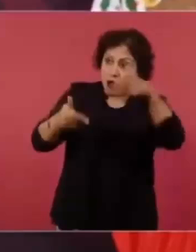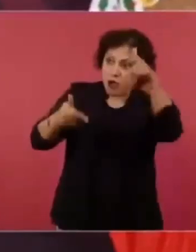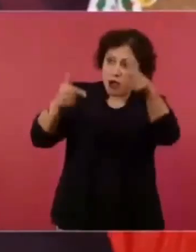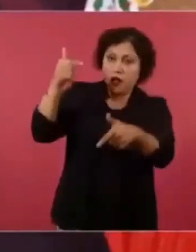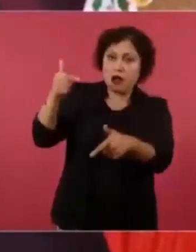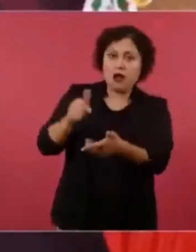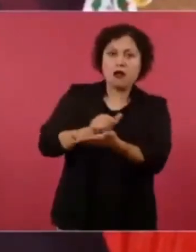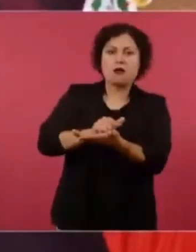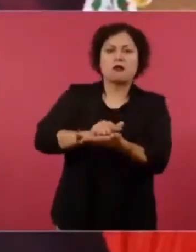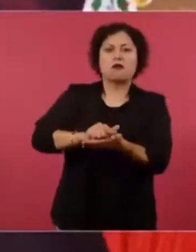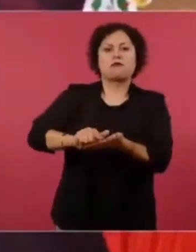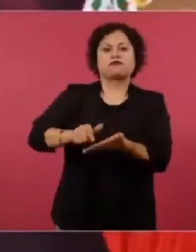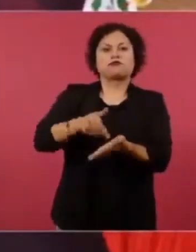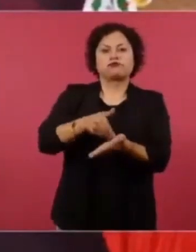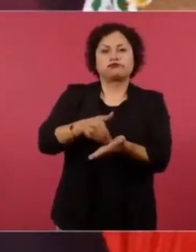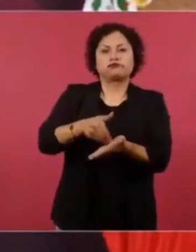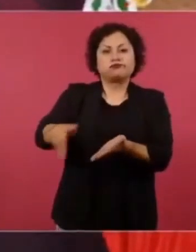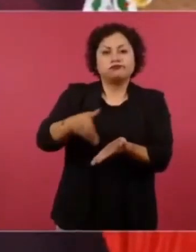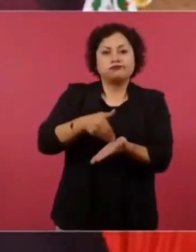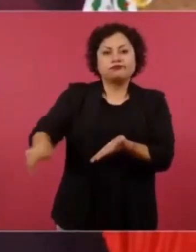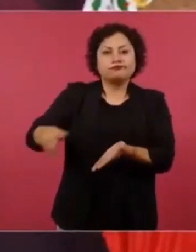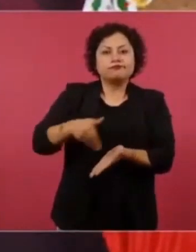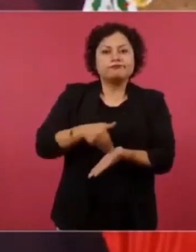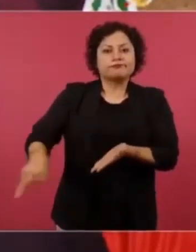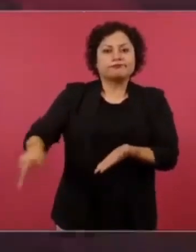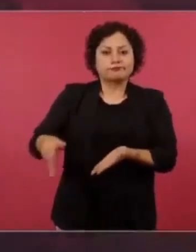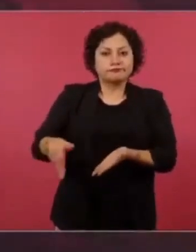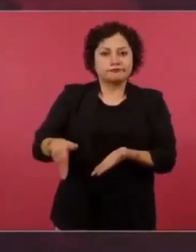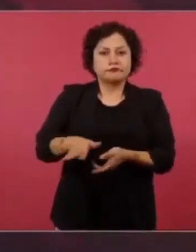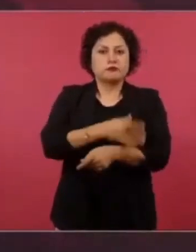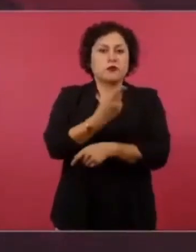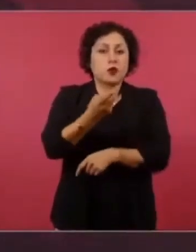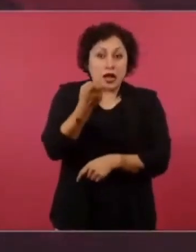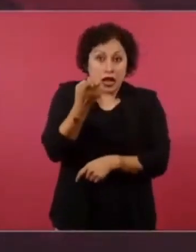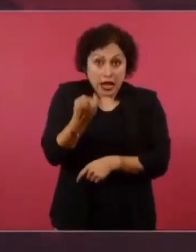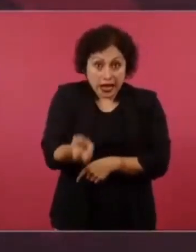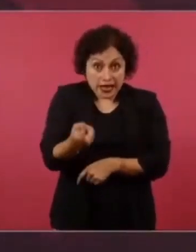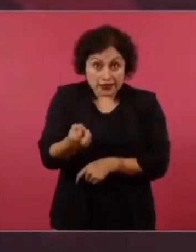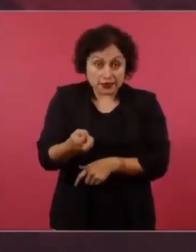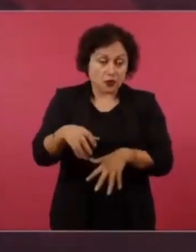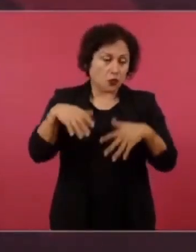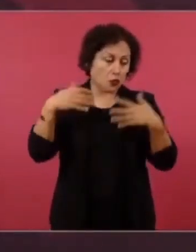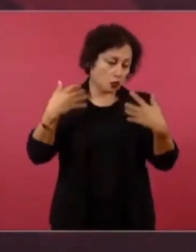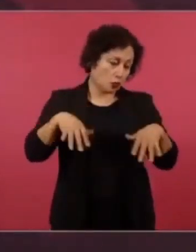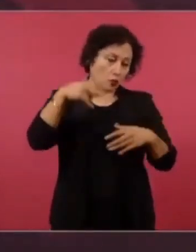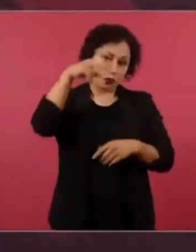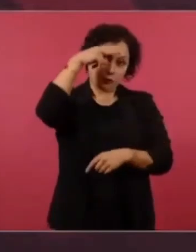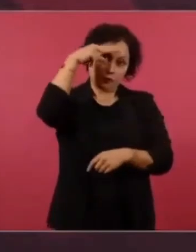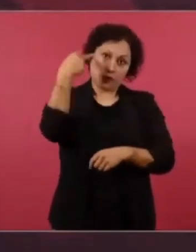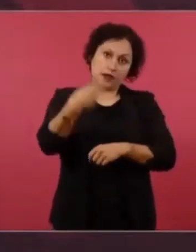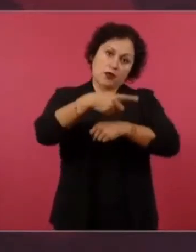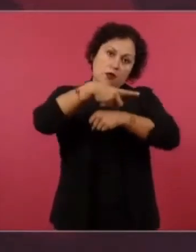Porque eso es lo que más ha dañado al país. Nada ha dañado más a México que